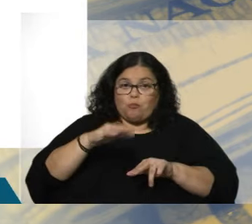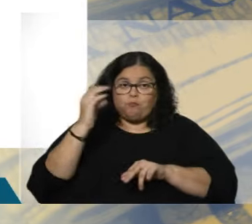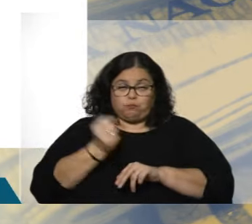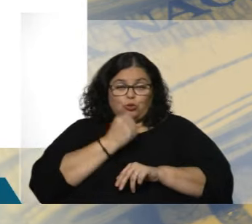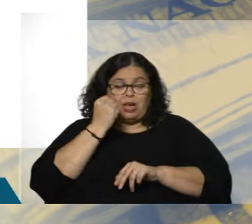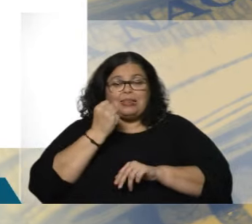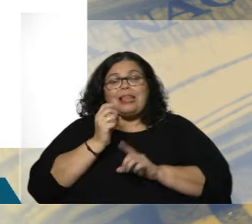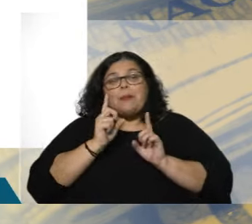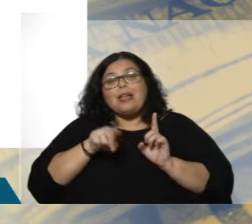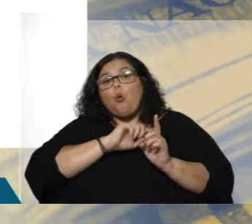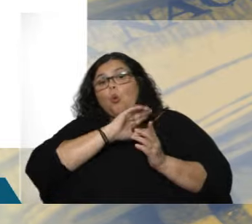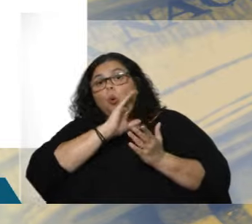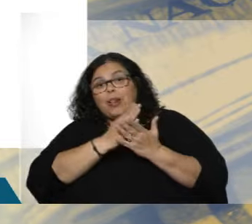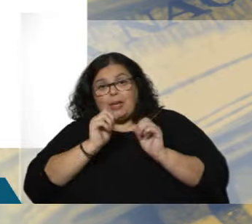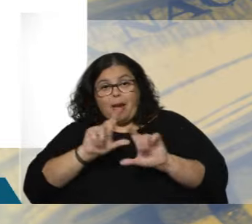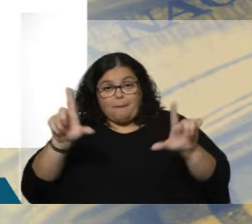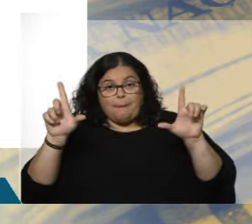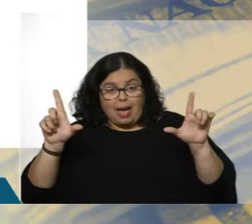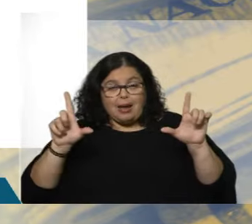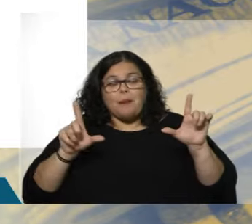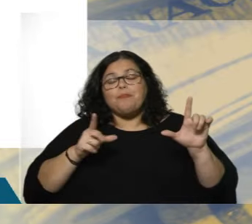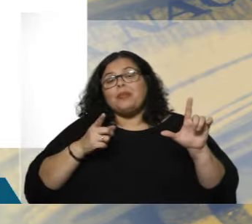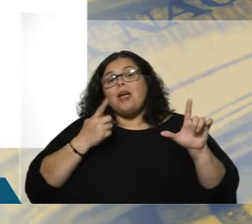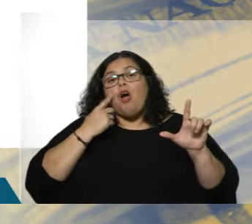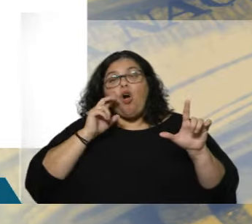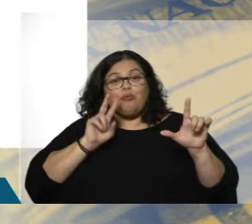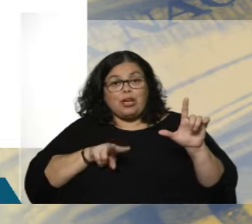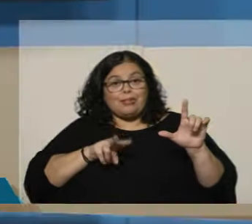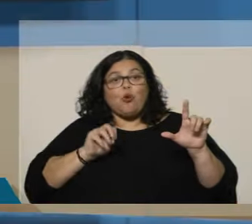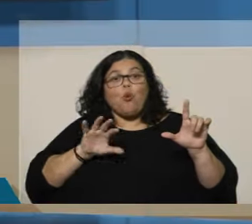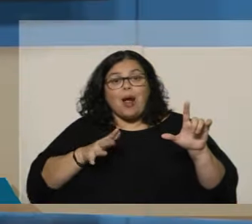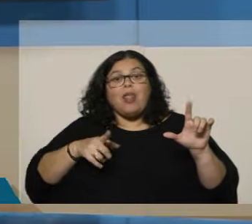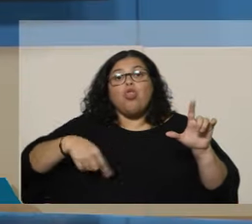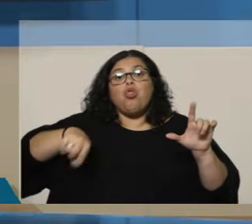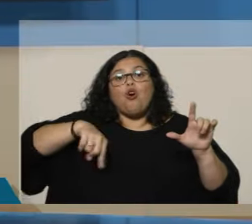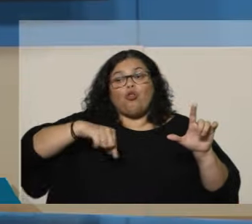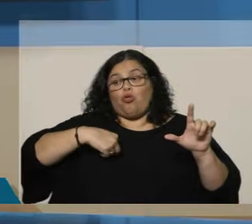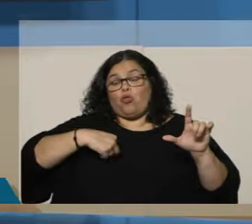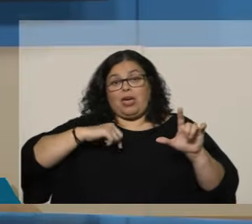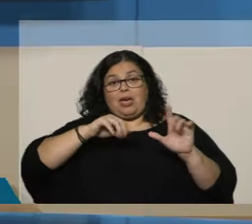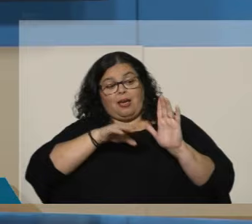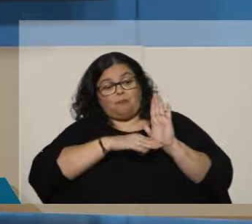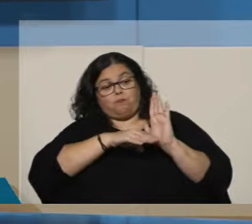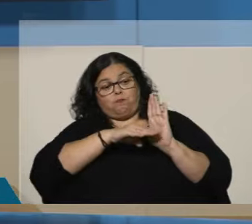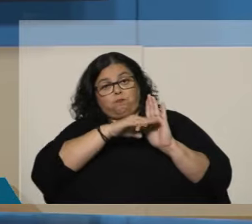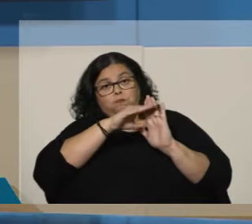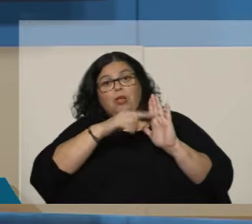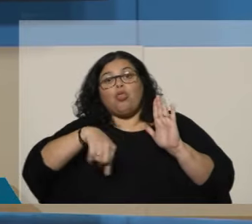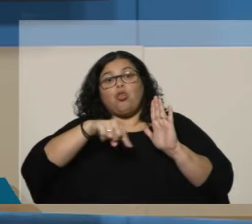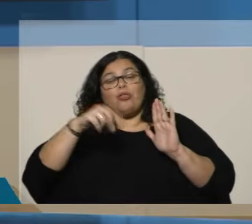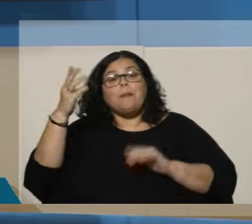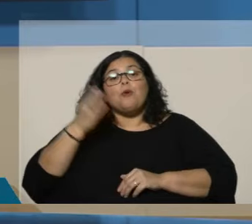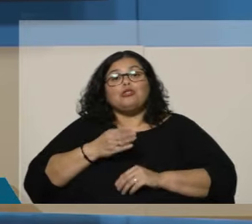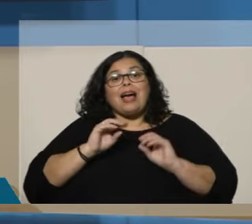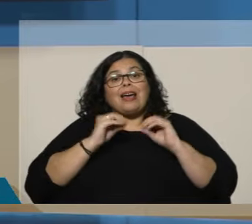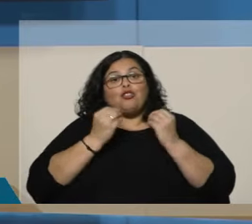la observación que podemos hacer está relacionada con dónde estamos en los ratings. Como porcentaje del total,